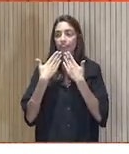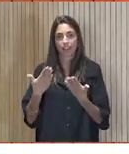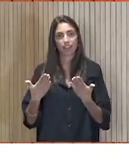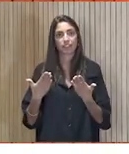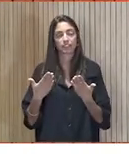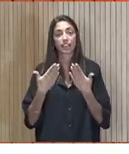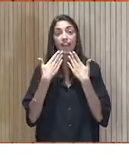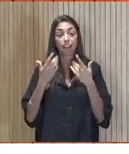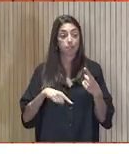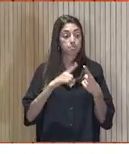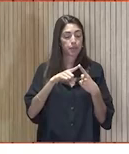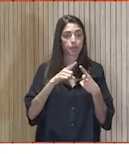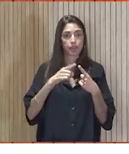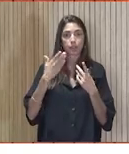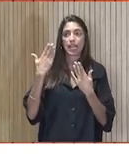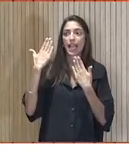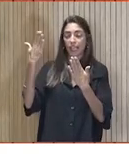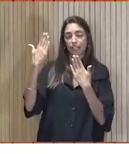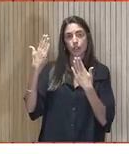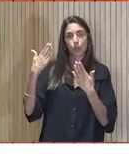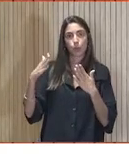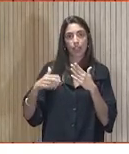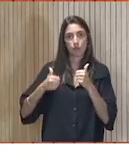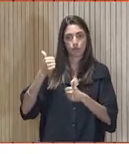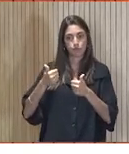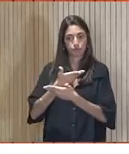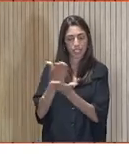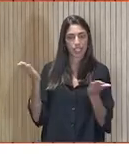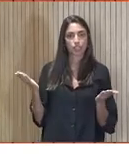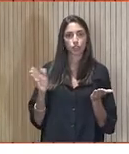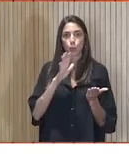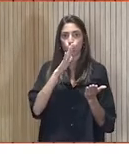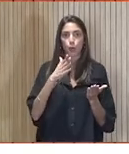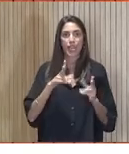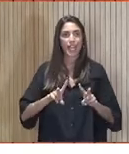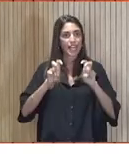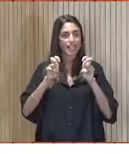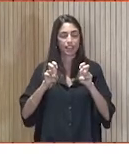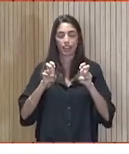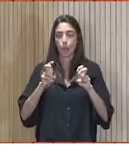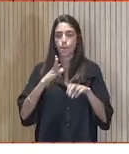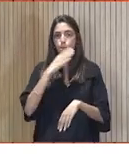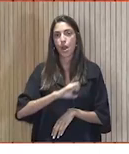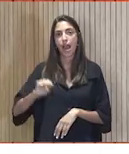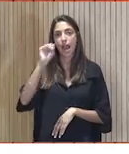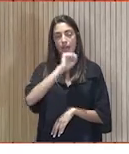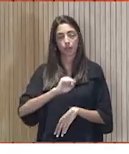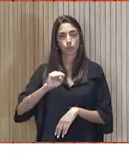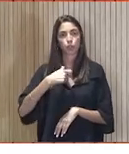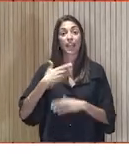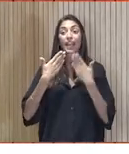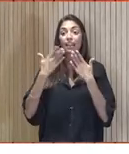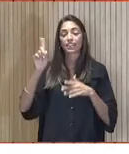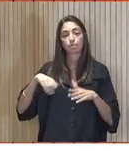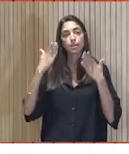En primer lugar, felicitar al resto de los finalistas. Impresionantes todas las iniciativas. Impresionantes. Dar las gracias y felicitar